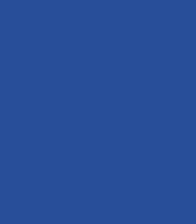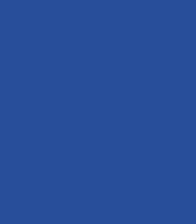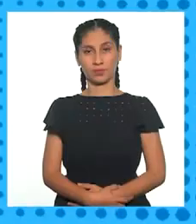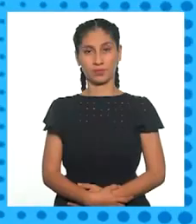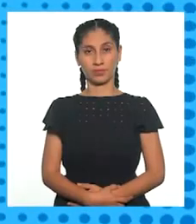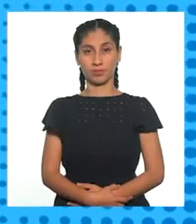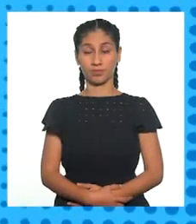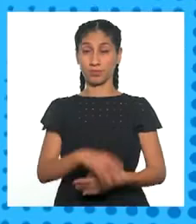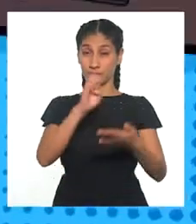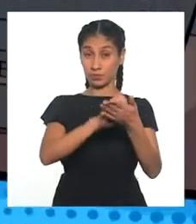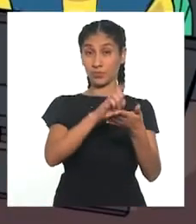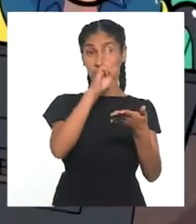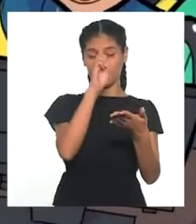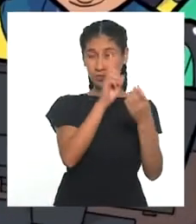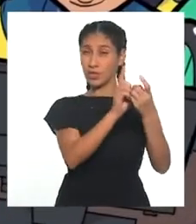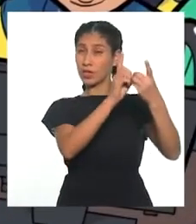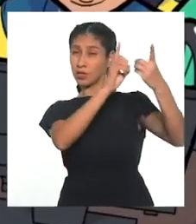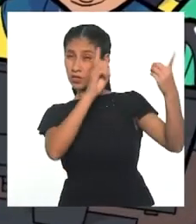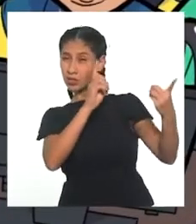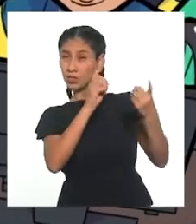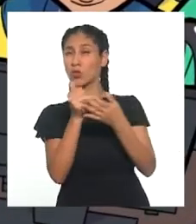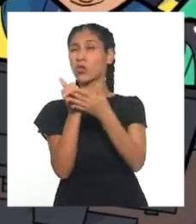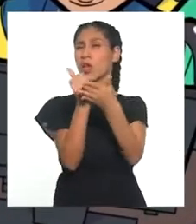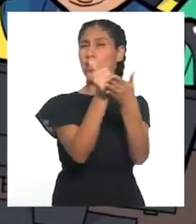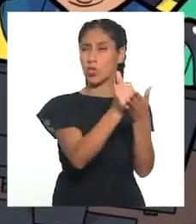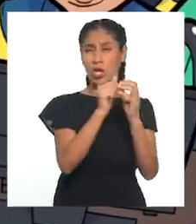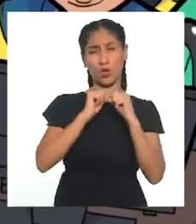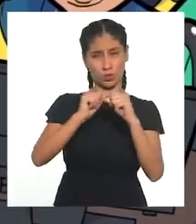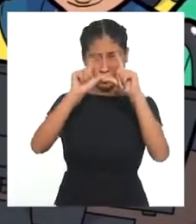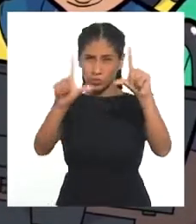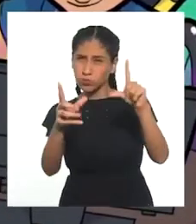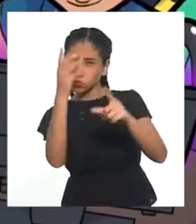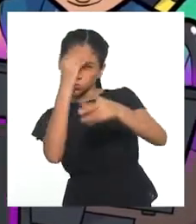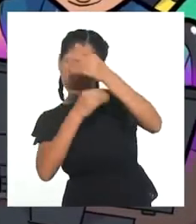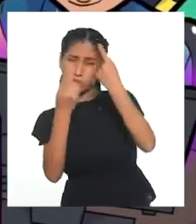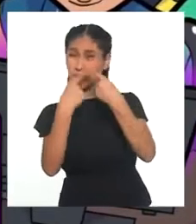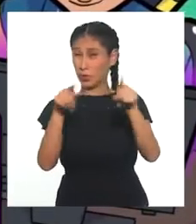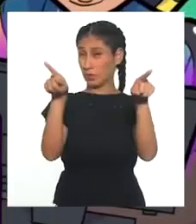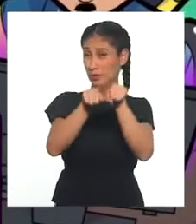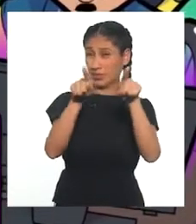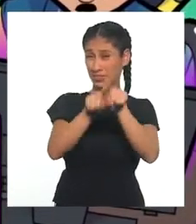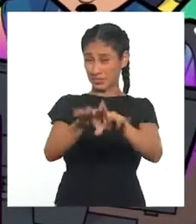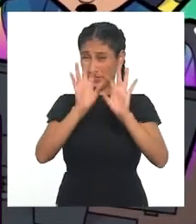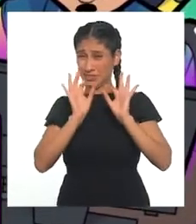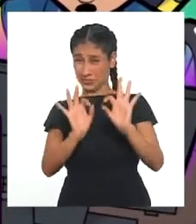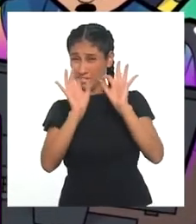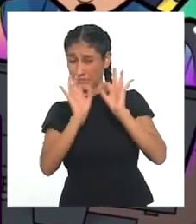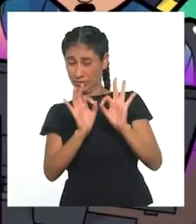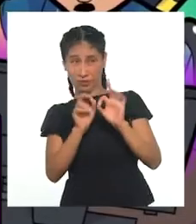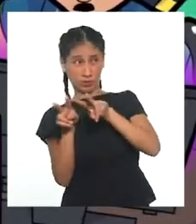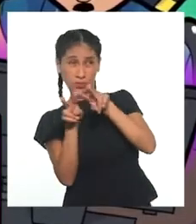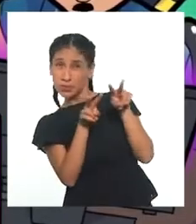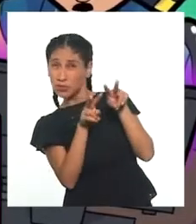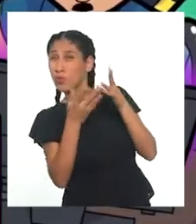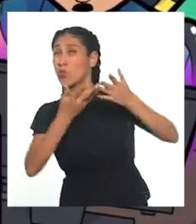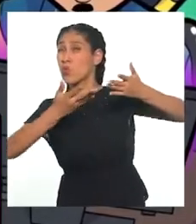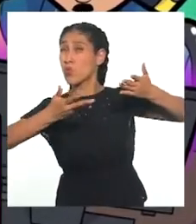La educación a distancia nos permite seguir aprendiendo, pero también tiene riesgos que debemos conocer.